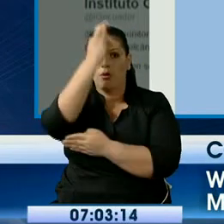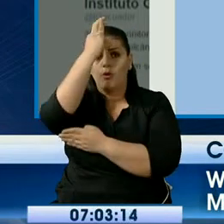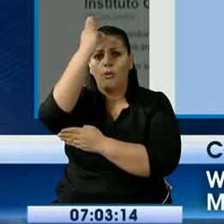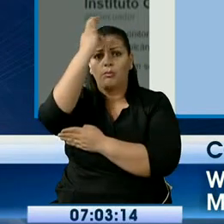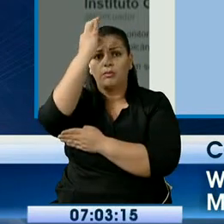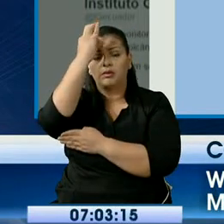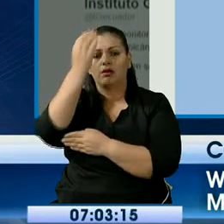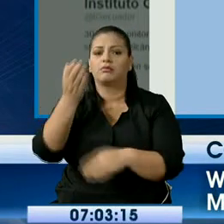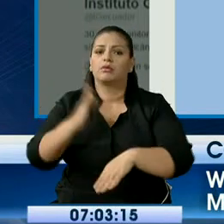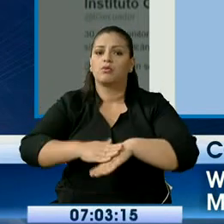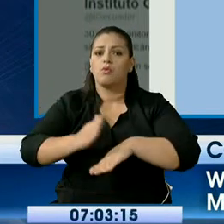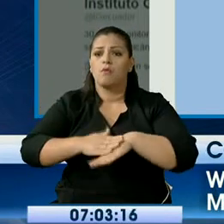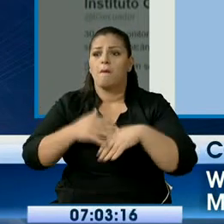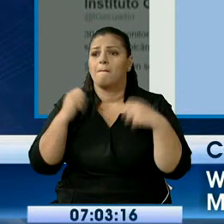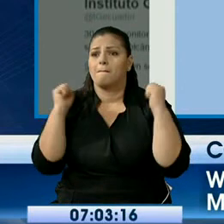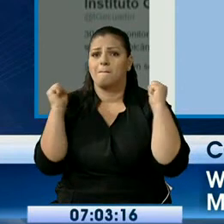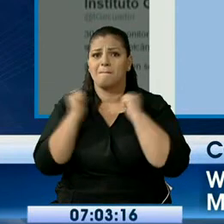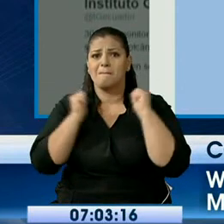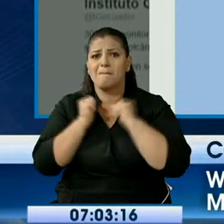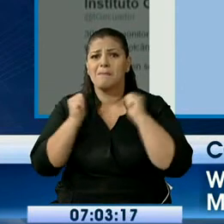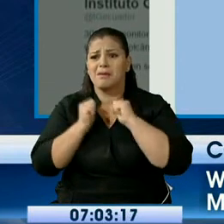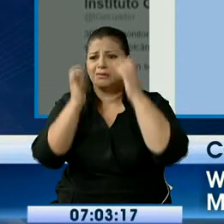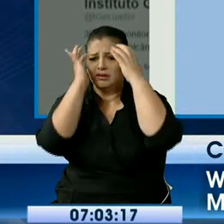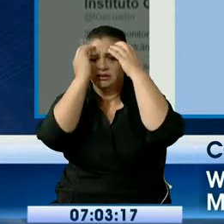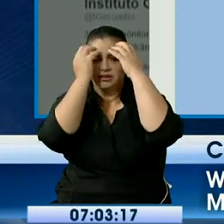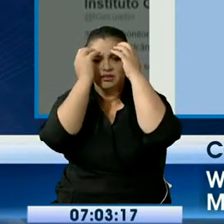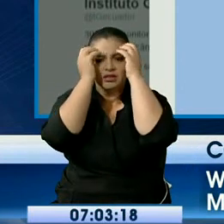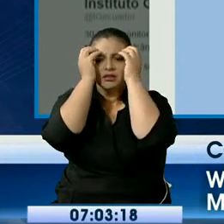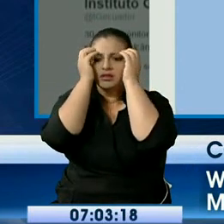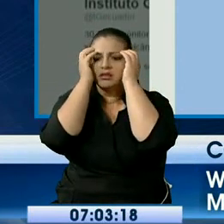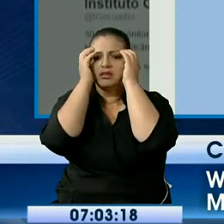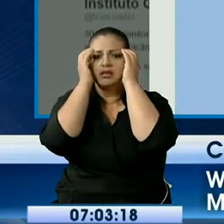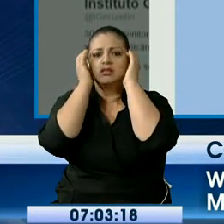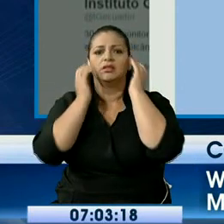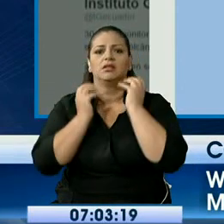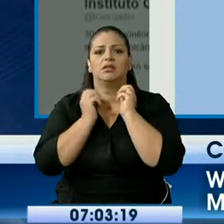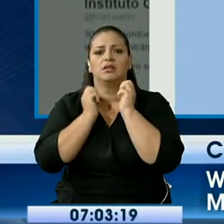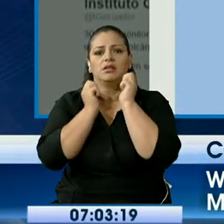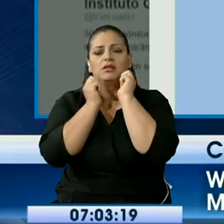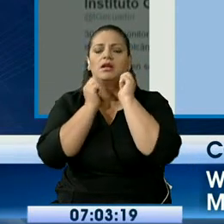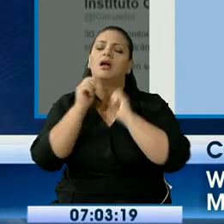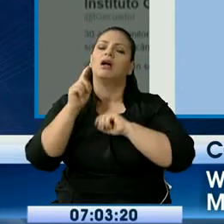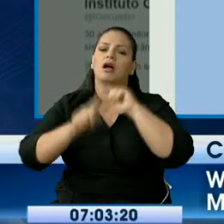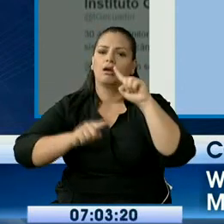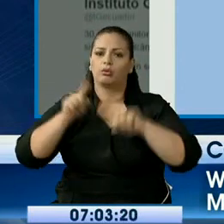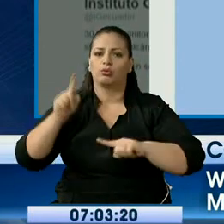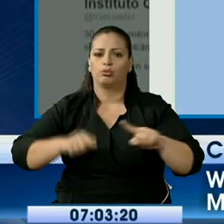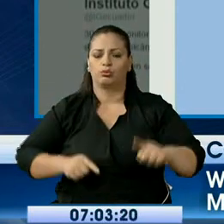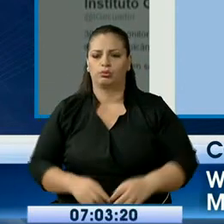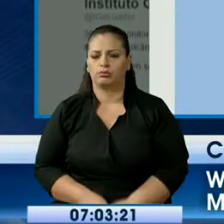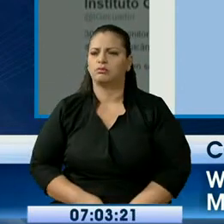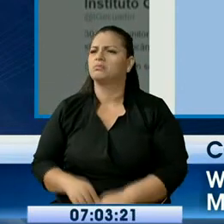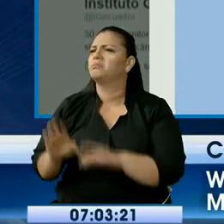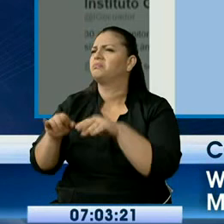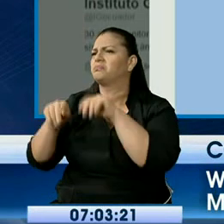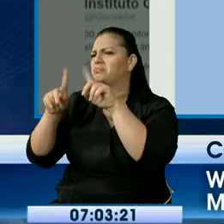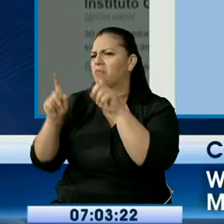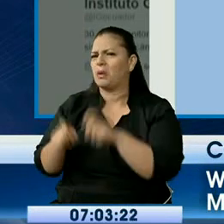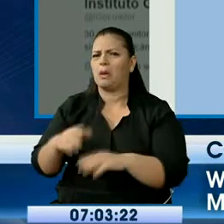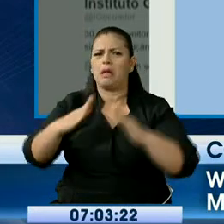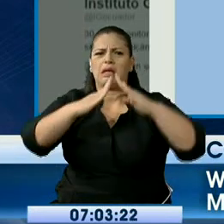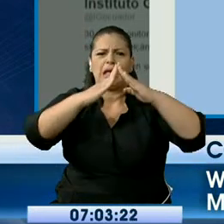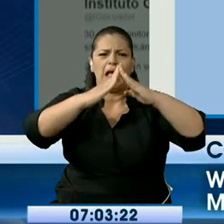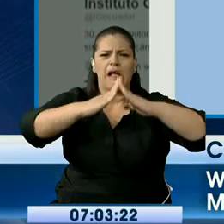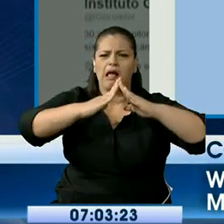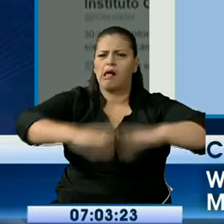hubo este tipo de situaciones en las características en la noche. Bueno. Wendy, personas heridas o afectaciones a edificaciones que